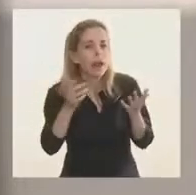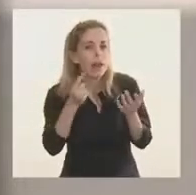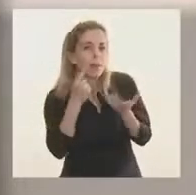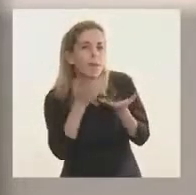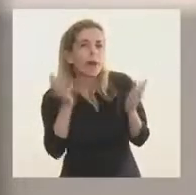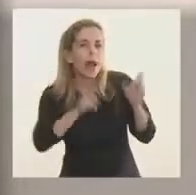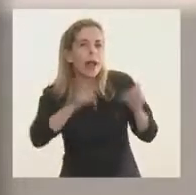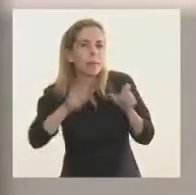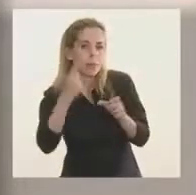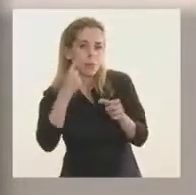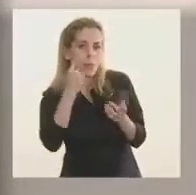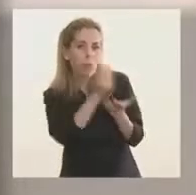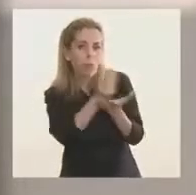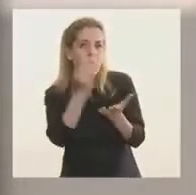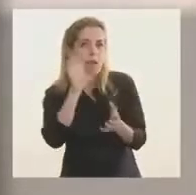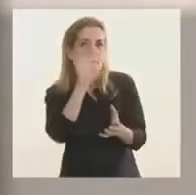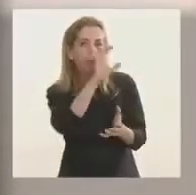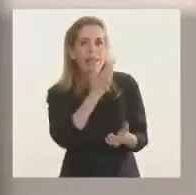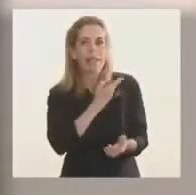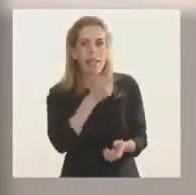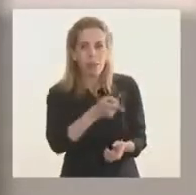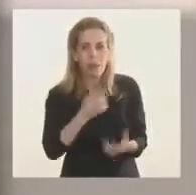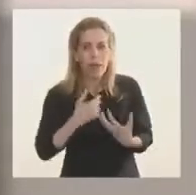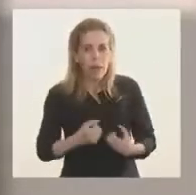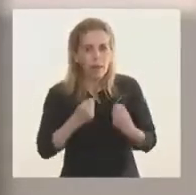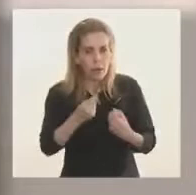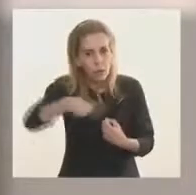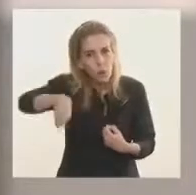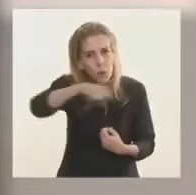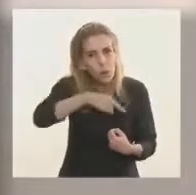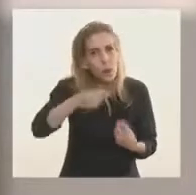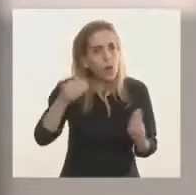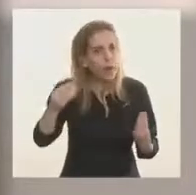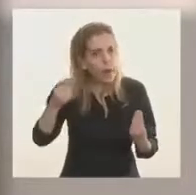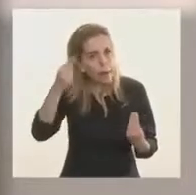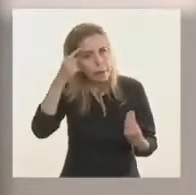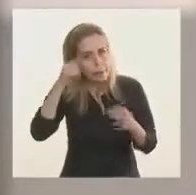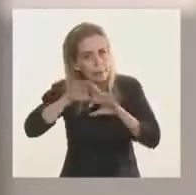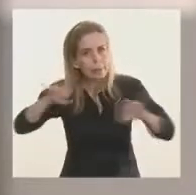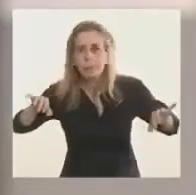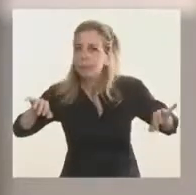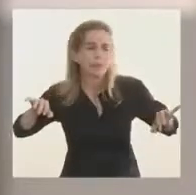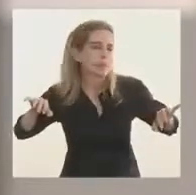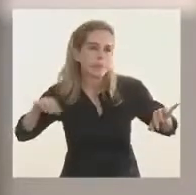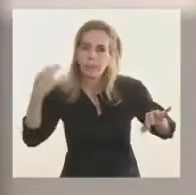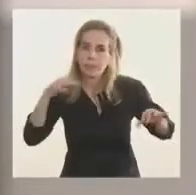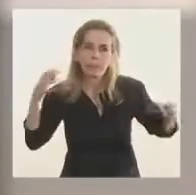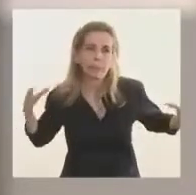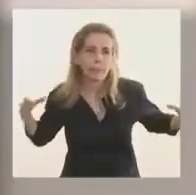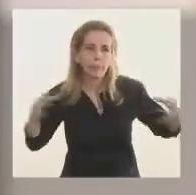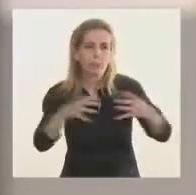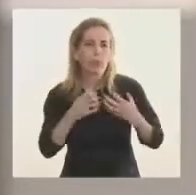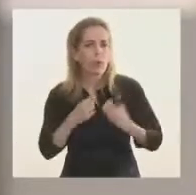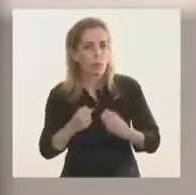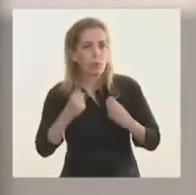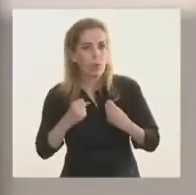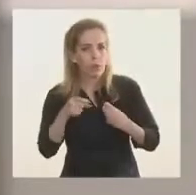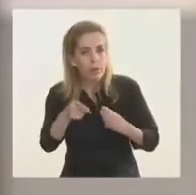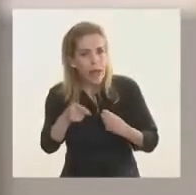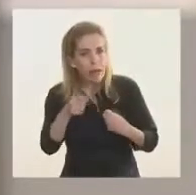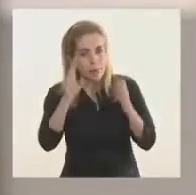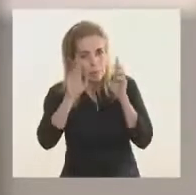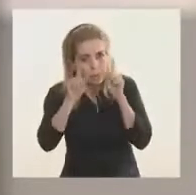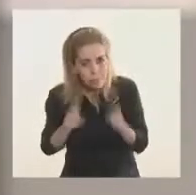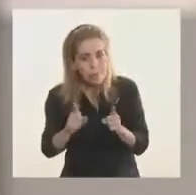uno de los santafesinos que nuestros mayores esfuerzos no están en dividir, nuestros mayores esfuerzos están en poner la